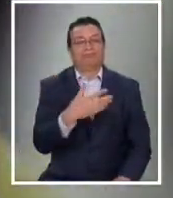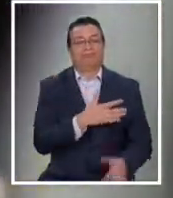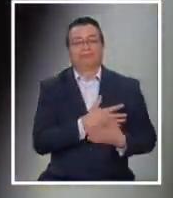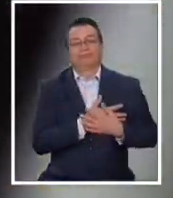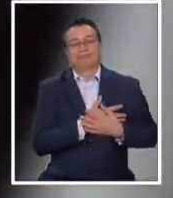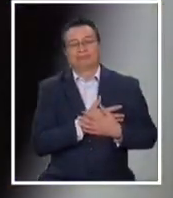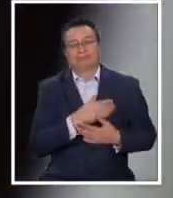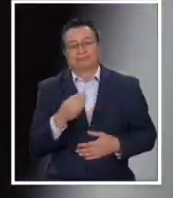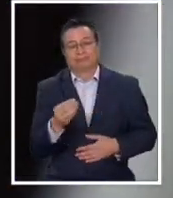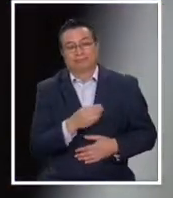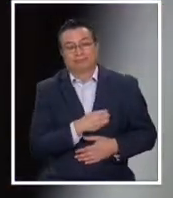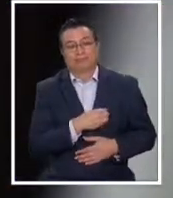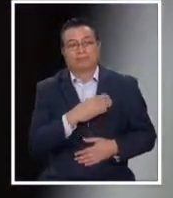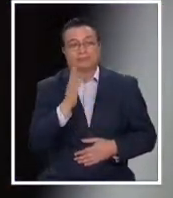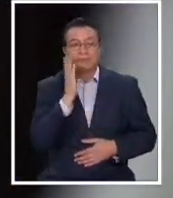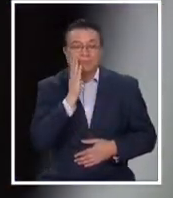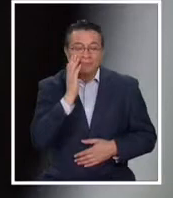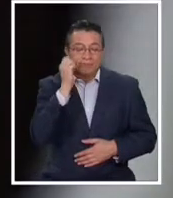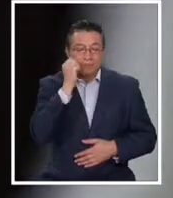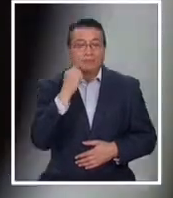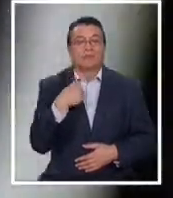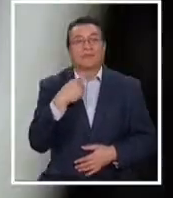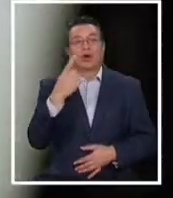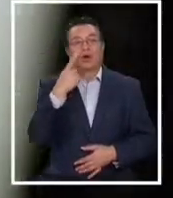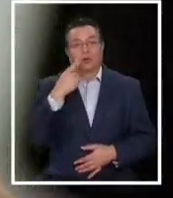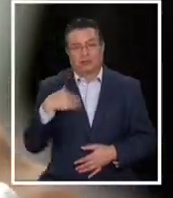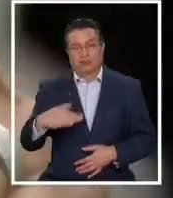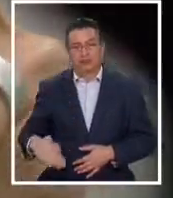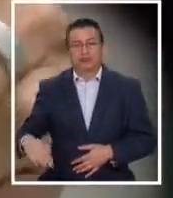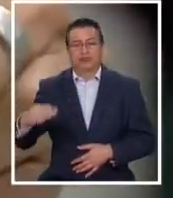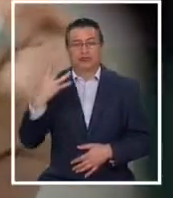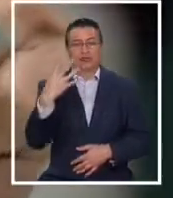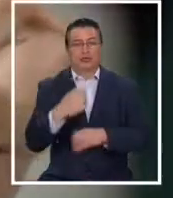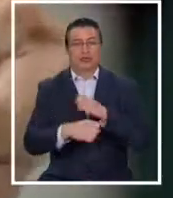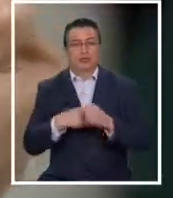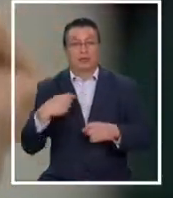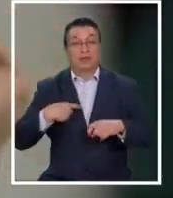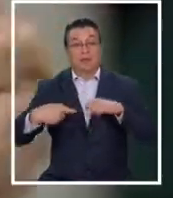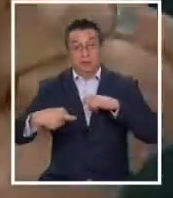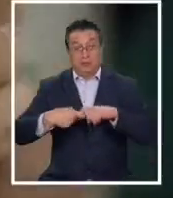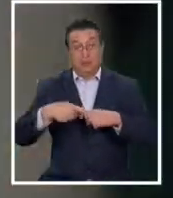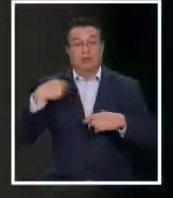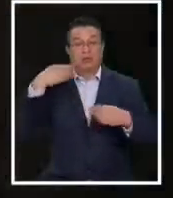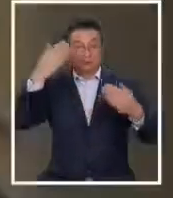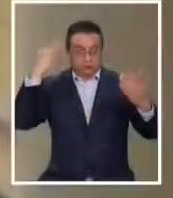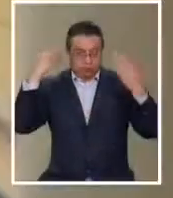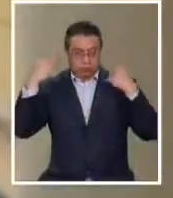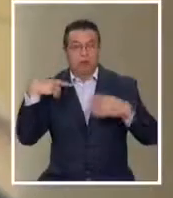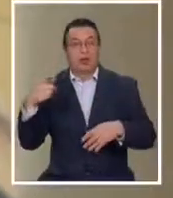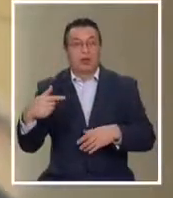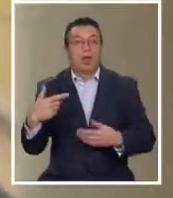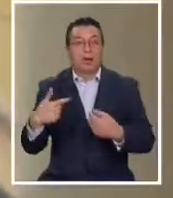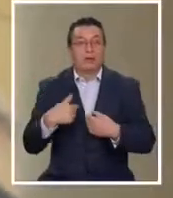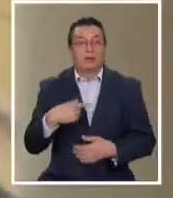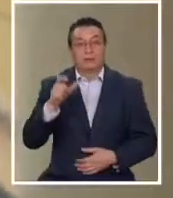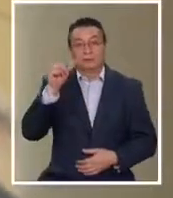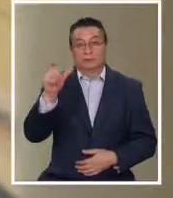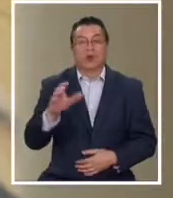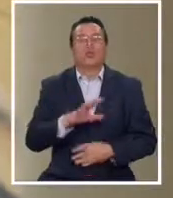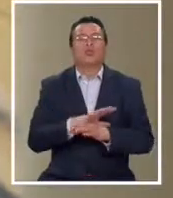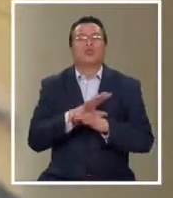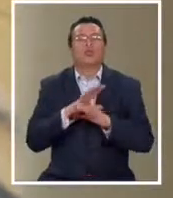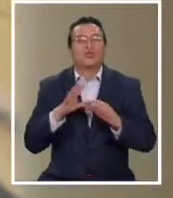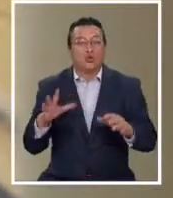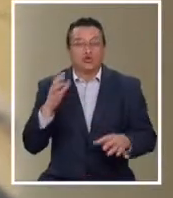el cariño y cercanía con Pato Araya. Lo conozco desde que tengo cuatro años. Me peinó para mi matrimonio, así que es alguien que le tengo